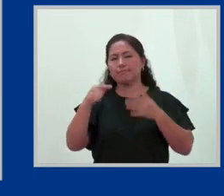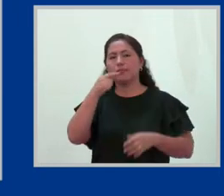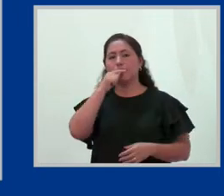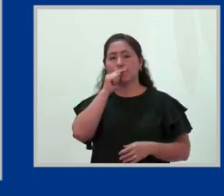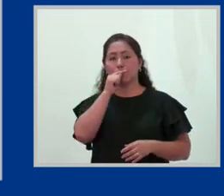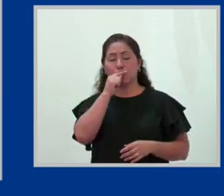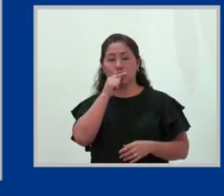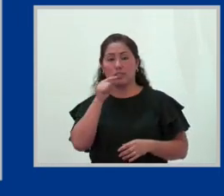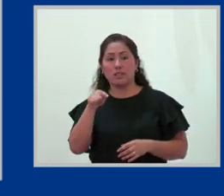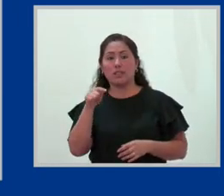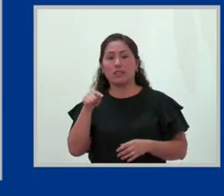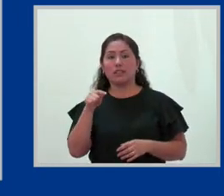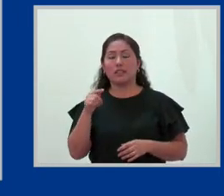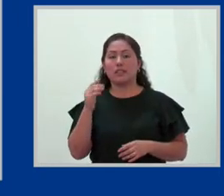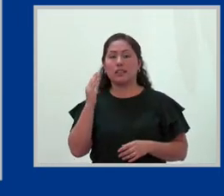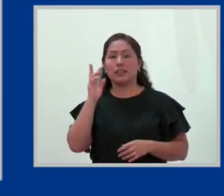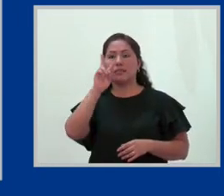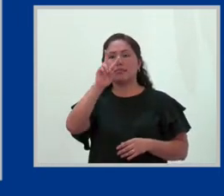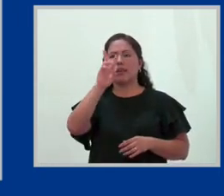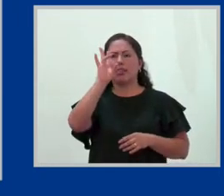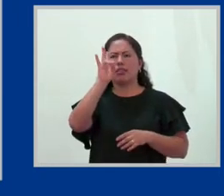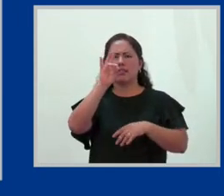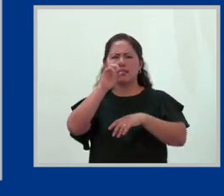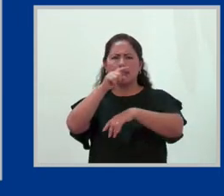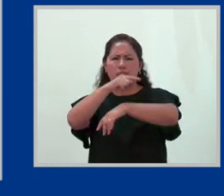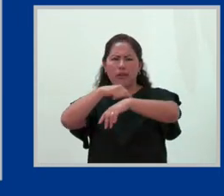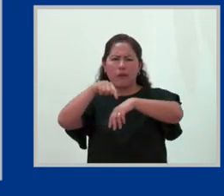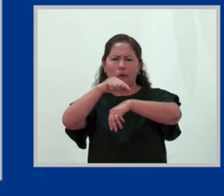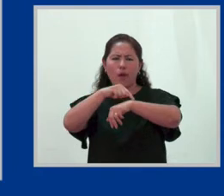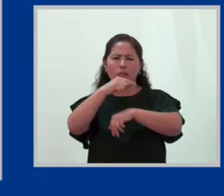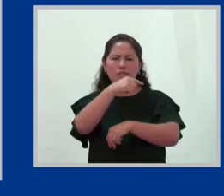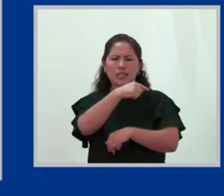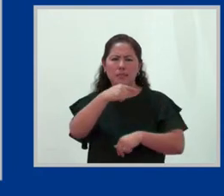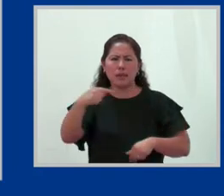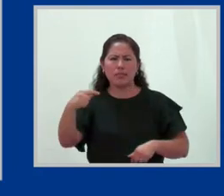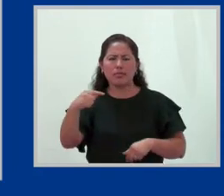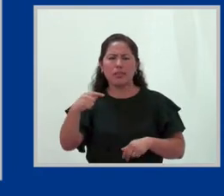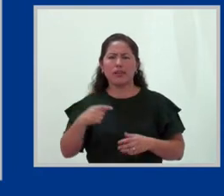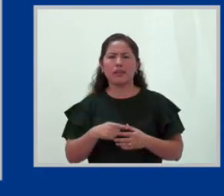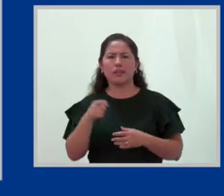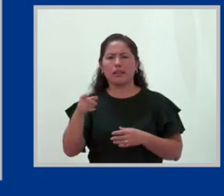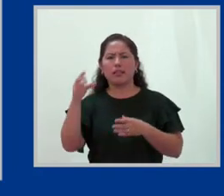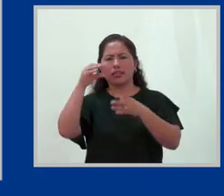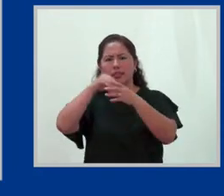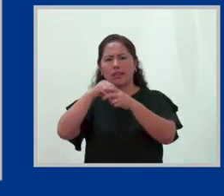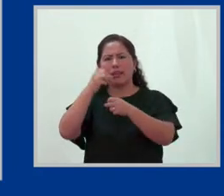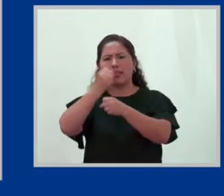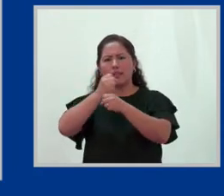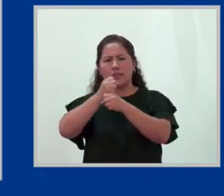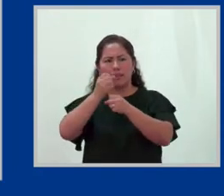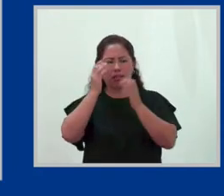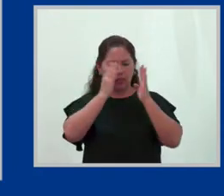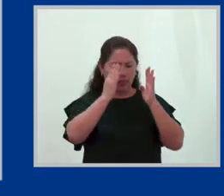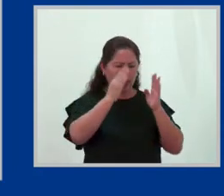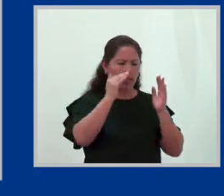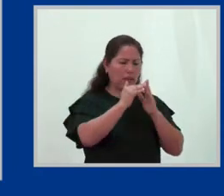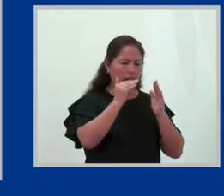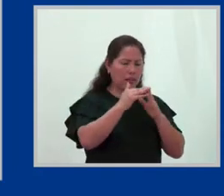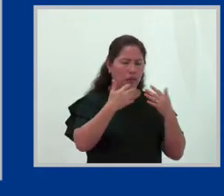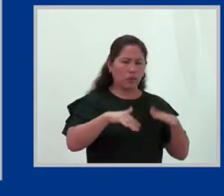destinan 27 horas semanales más que los hombres al trabajo doméstico y descuidado.